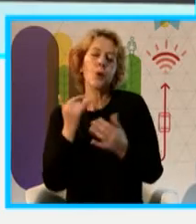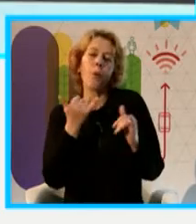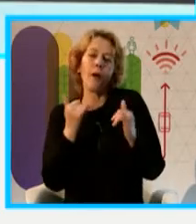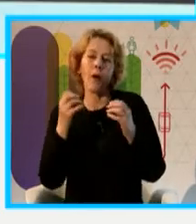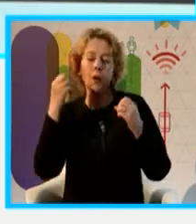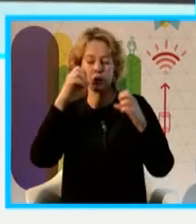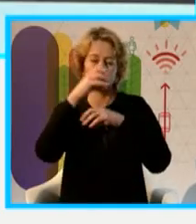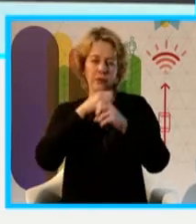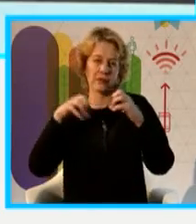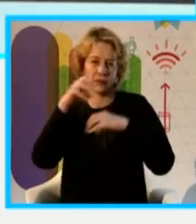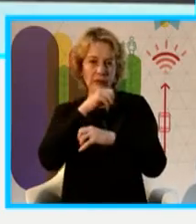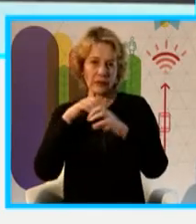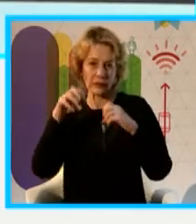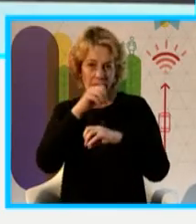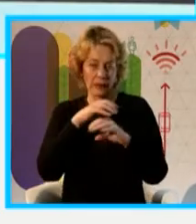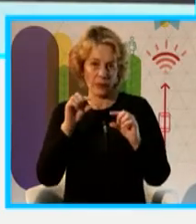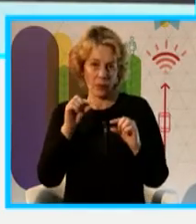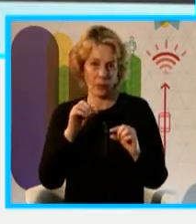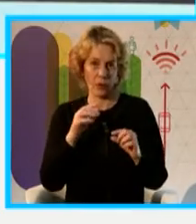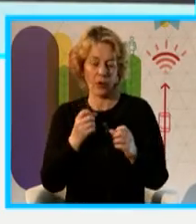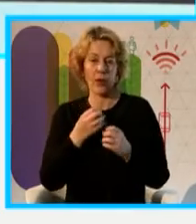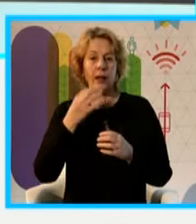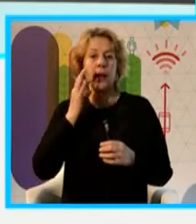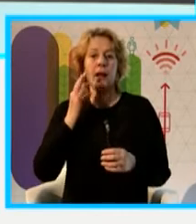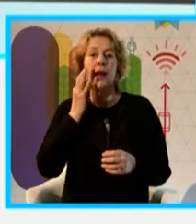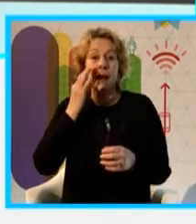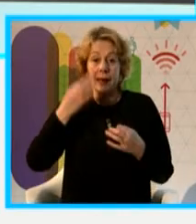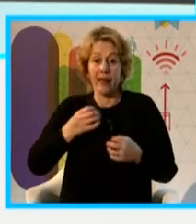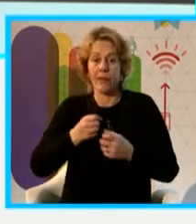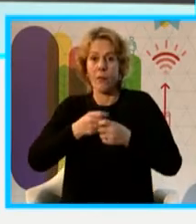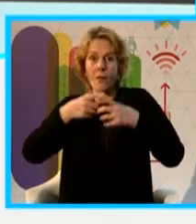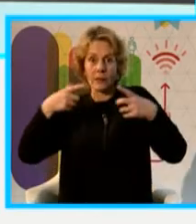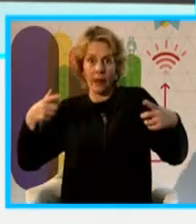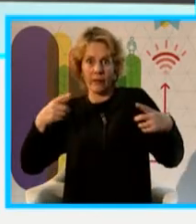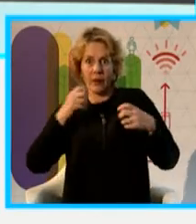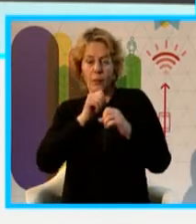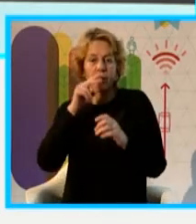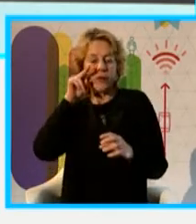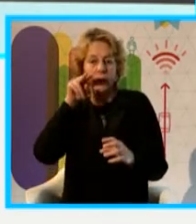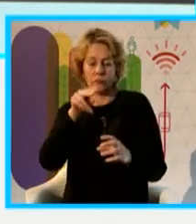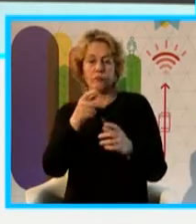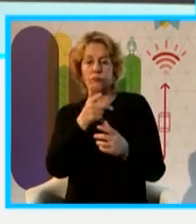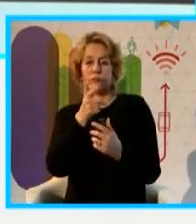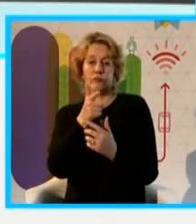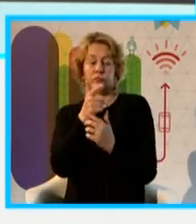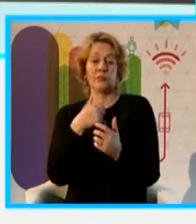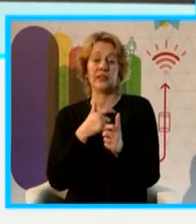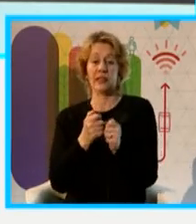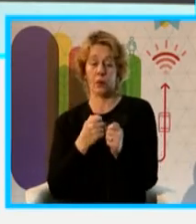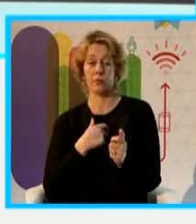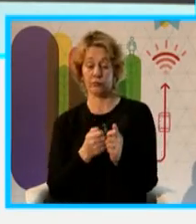próxima, lo que tiene que ver con la realidad aumentada, donde uno podría llegar a enfocar el monumento y